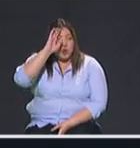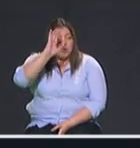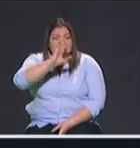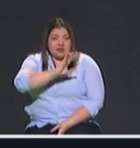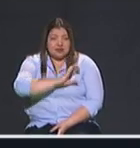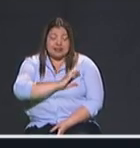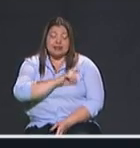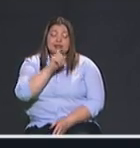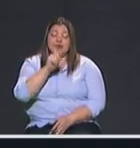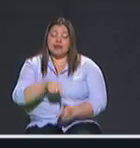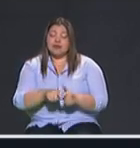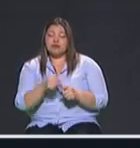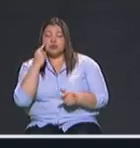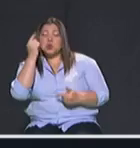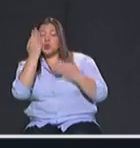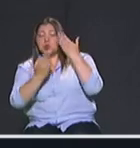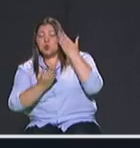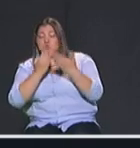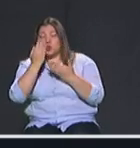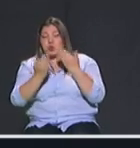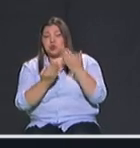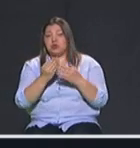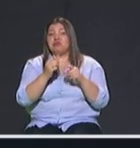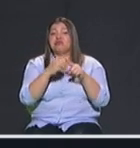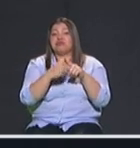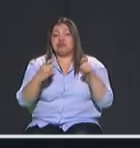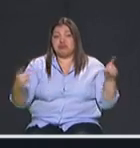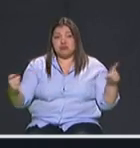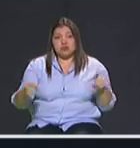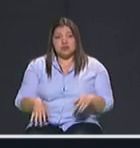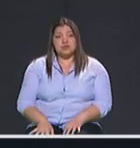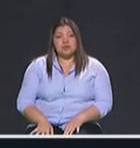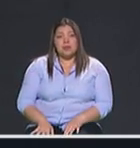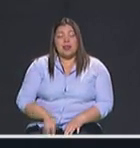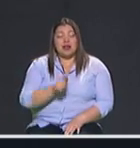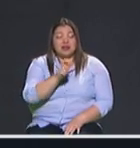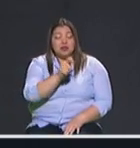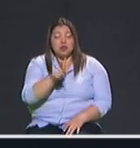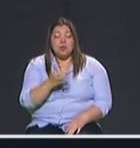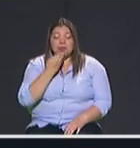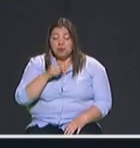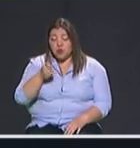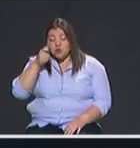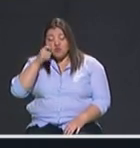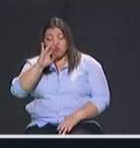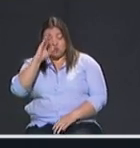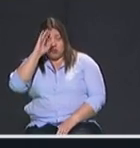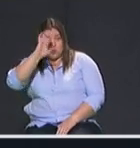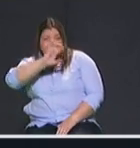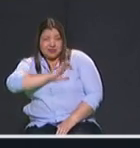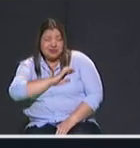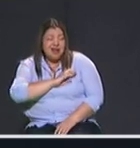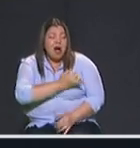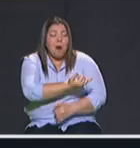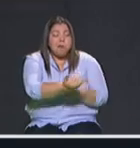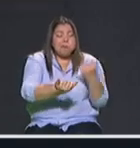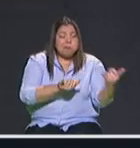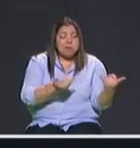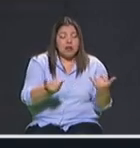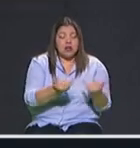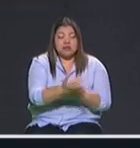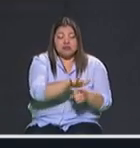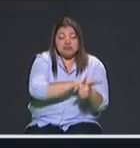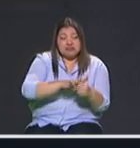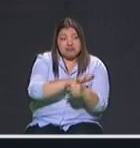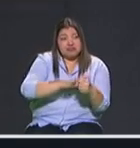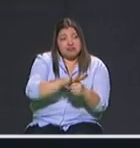diferentes maneras y una es la reducción drástica de los delitos que sepan que dentro de su cuadrante allá tienen que reducir cada uno de esos delitos de alto impacto